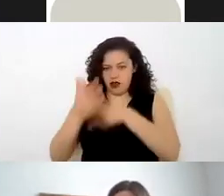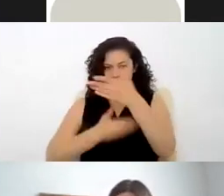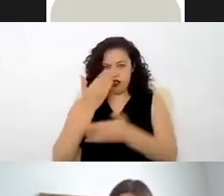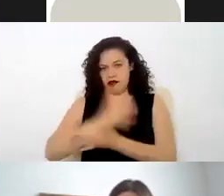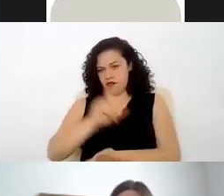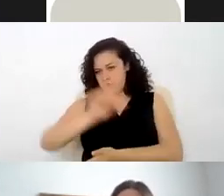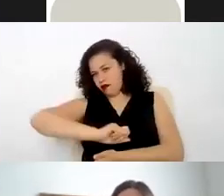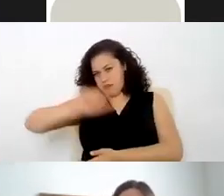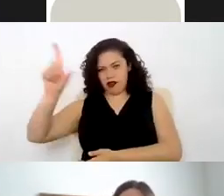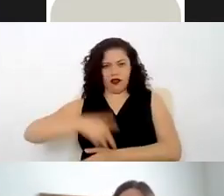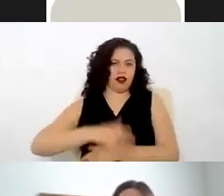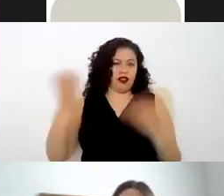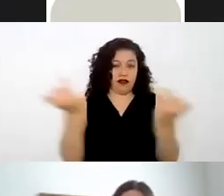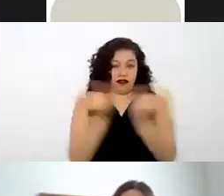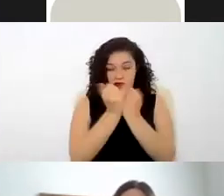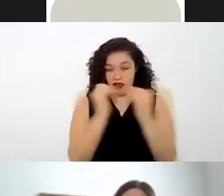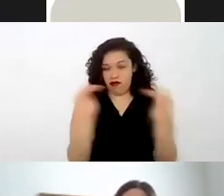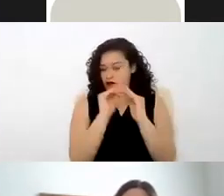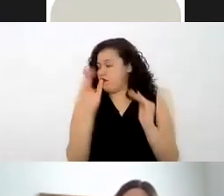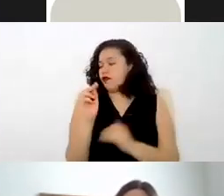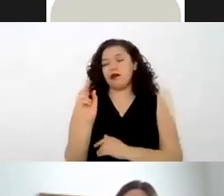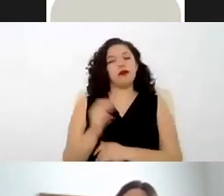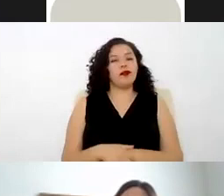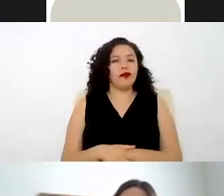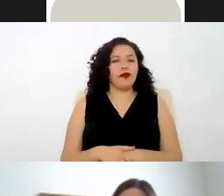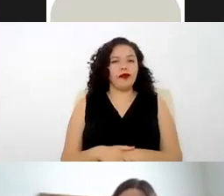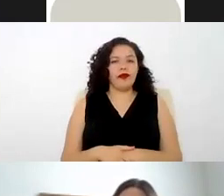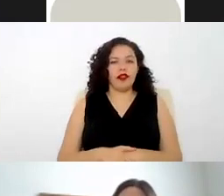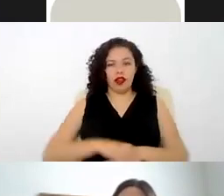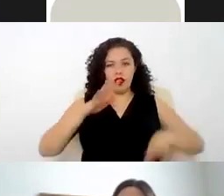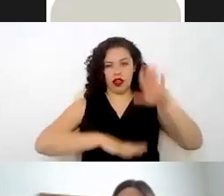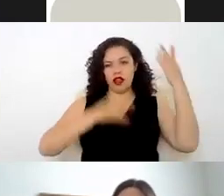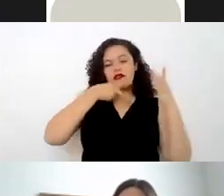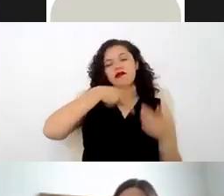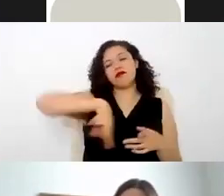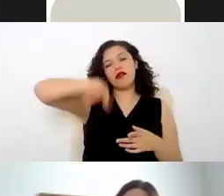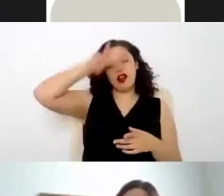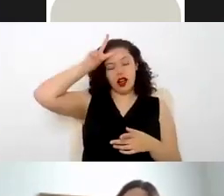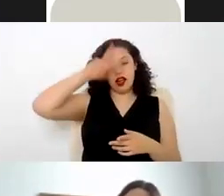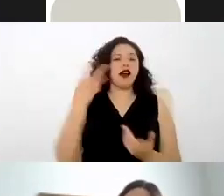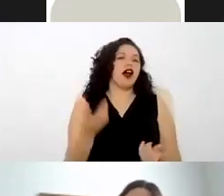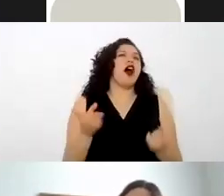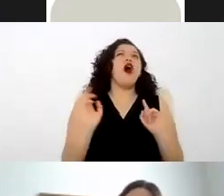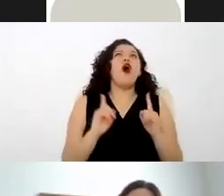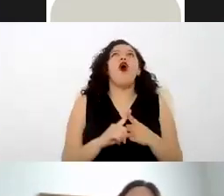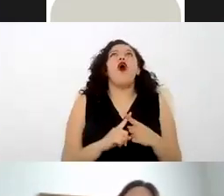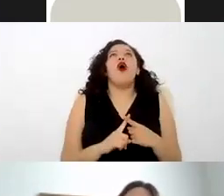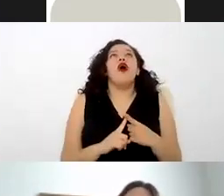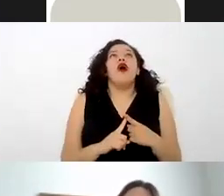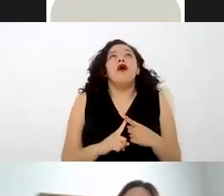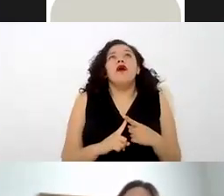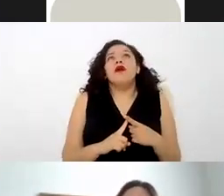viceversa esto porque muchas veces es por ignorancia y otras tantas también porque pues